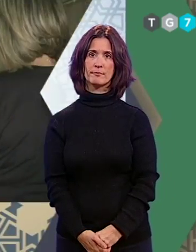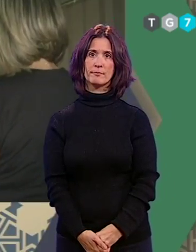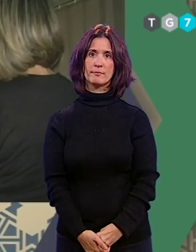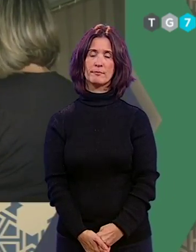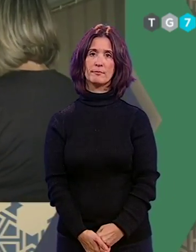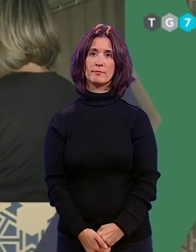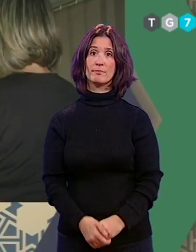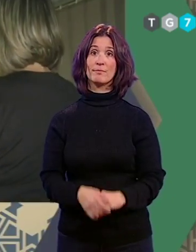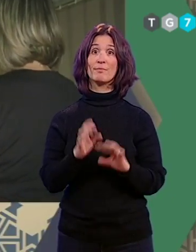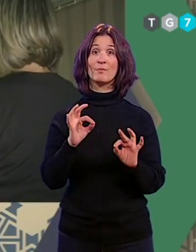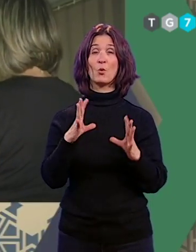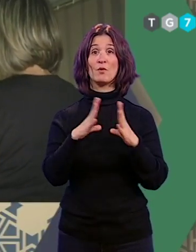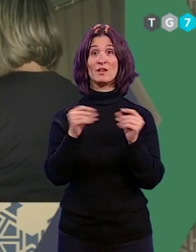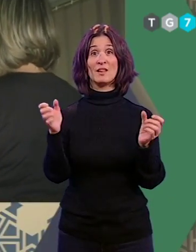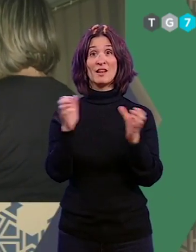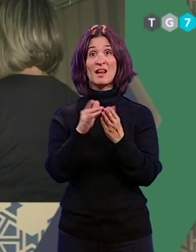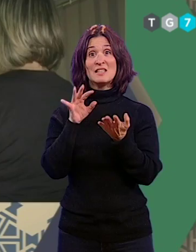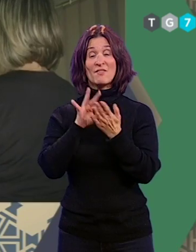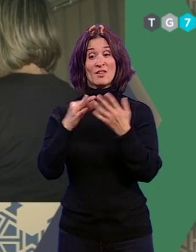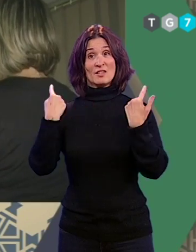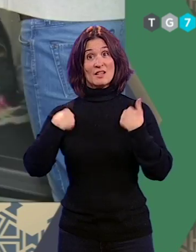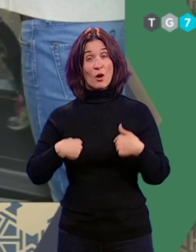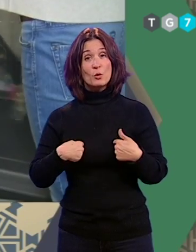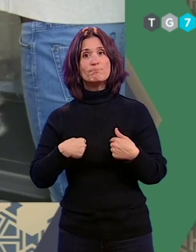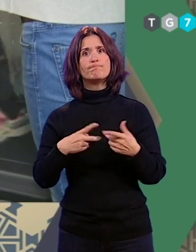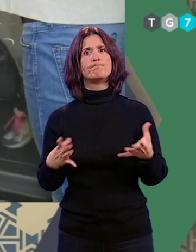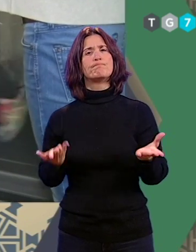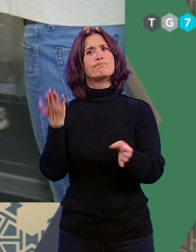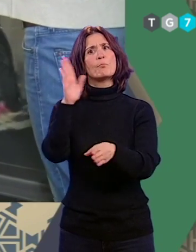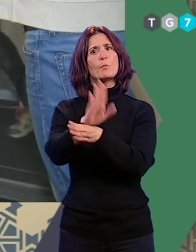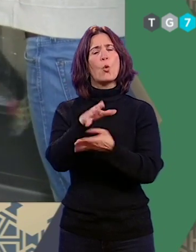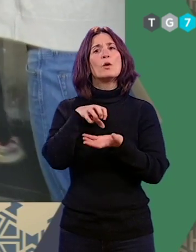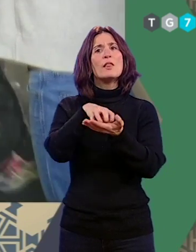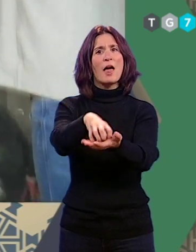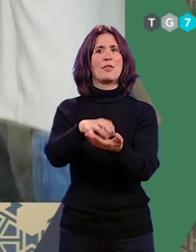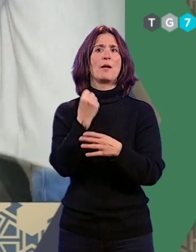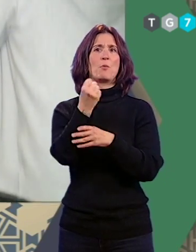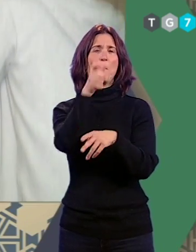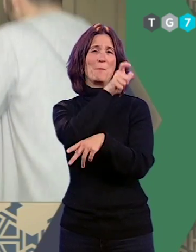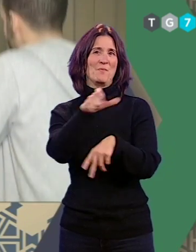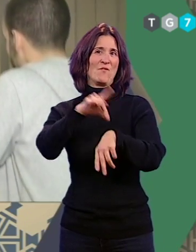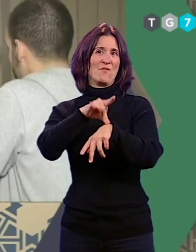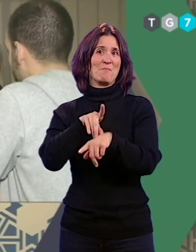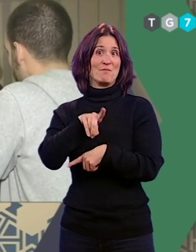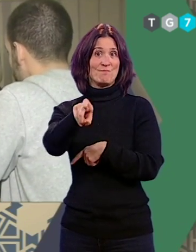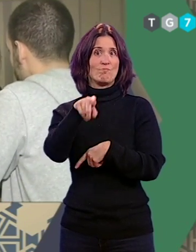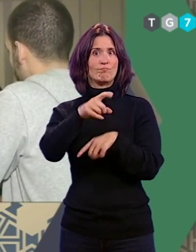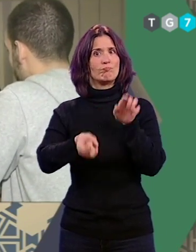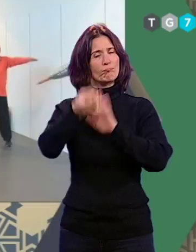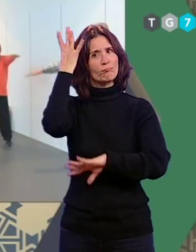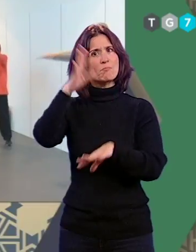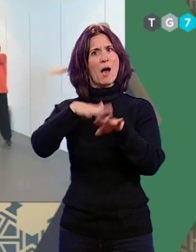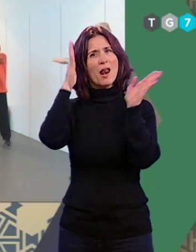La Universidad de Granada y el Servicio Andaluz de Salud han presentado una unidad de apoyo al paciente oncológico, una iniciativa para la atención